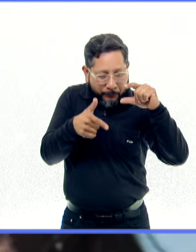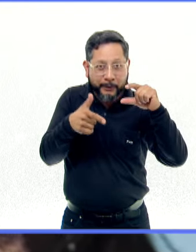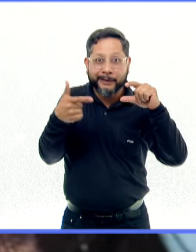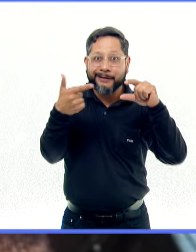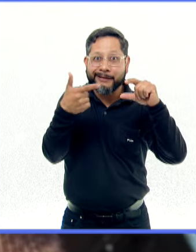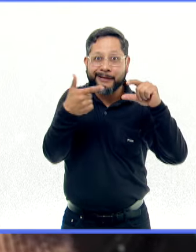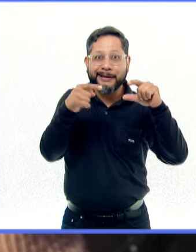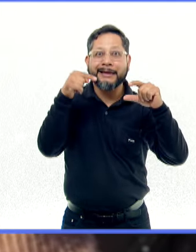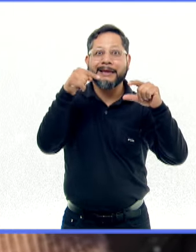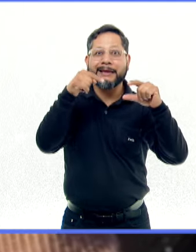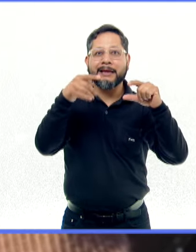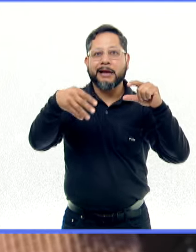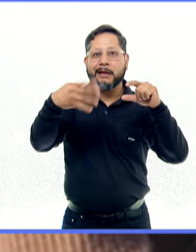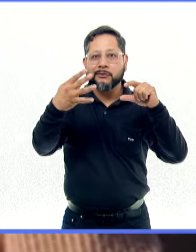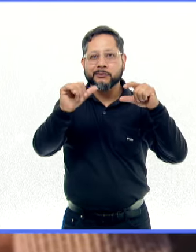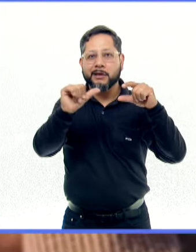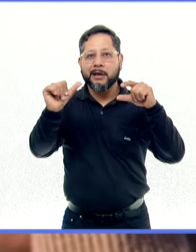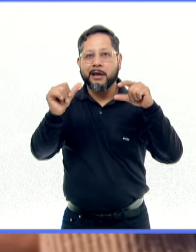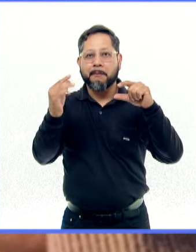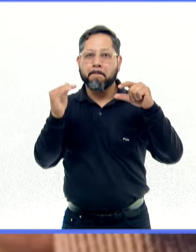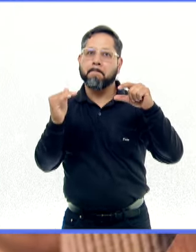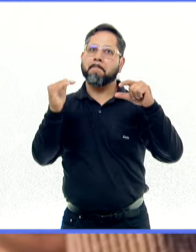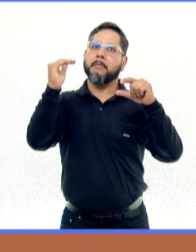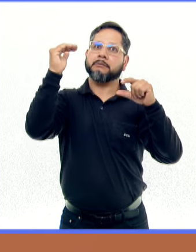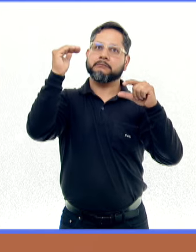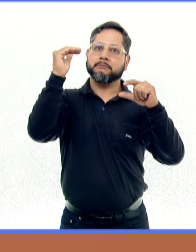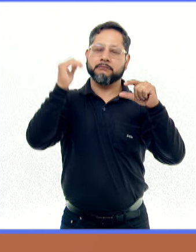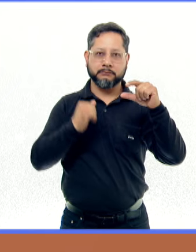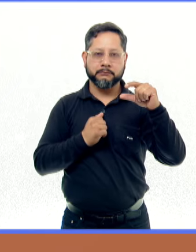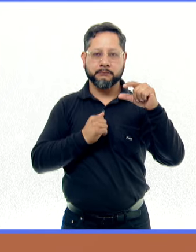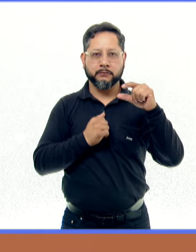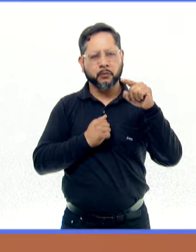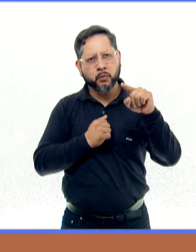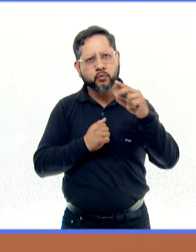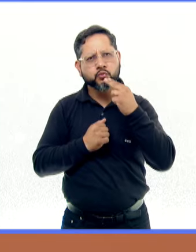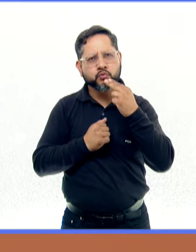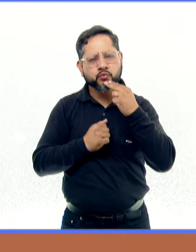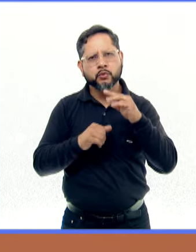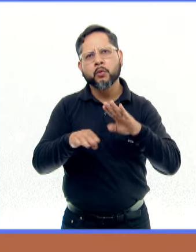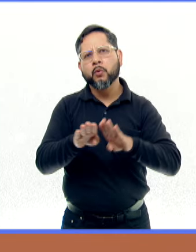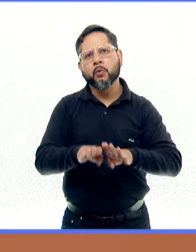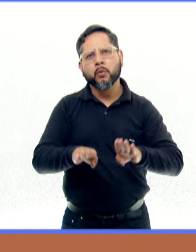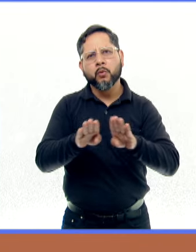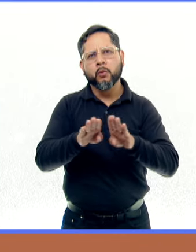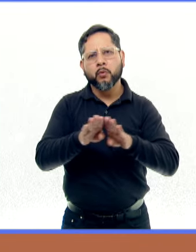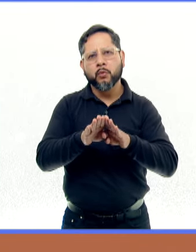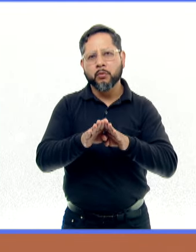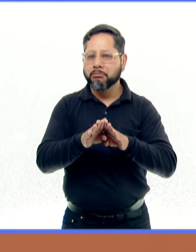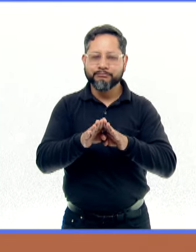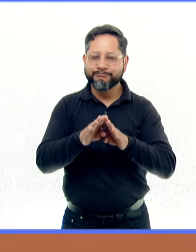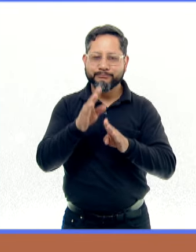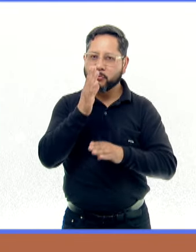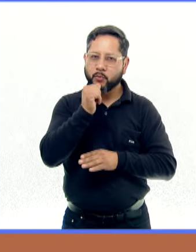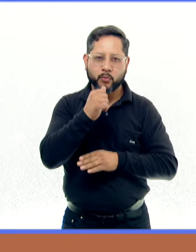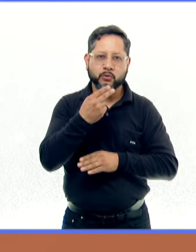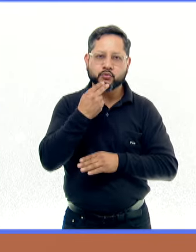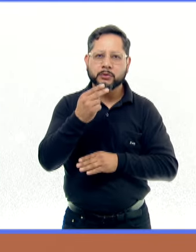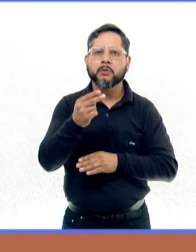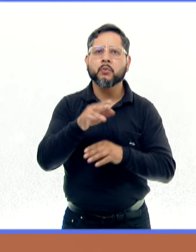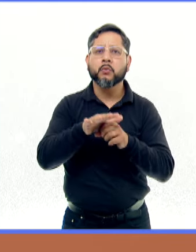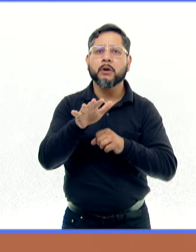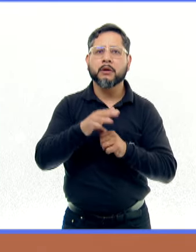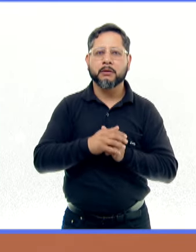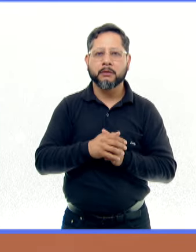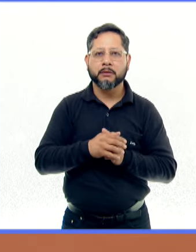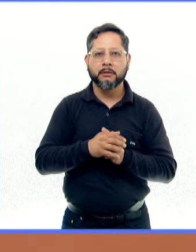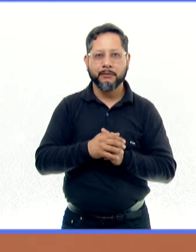opacidad sea de 14 a un número mayor. Hay recursos que definitivamente no podemos utilizar, por ejemplo,